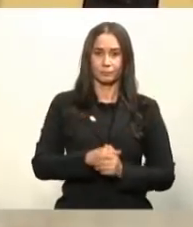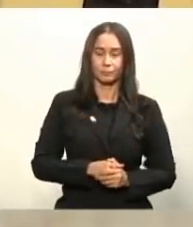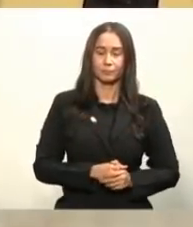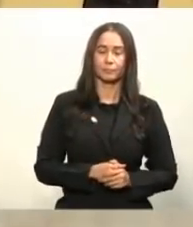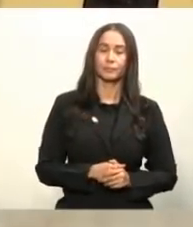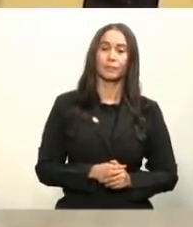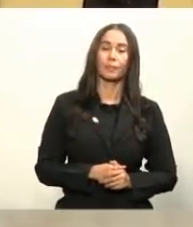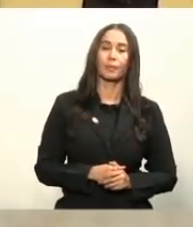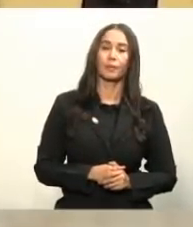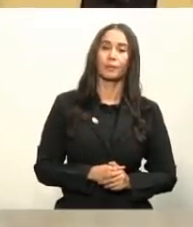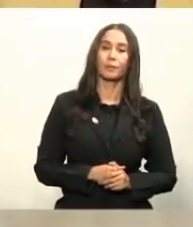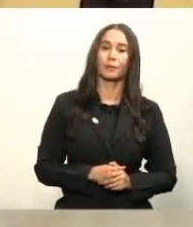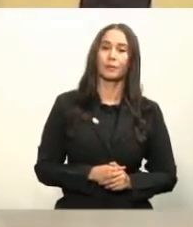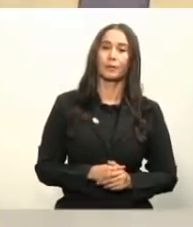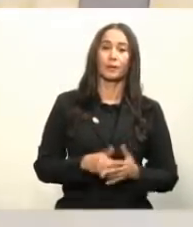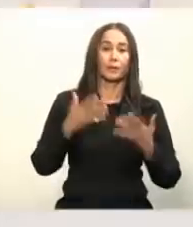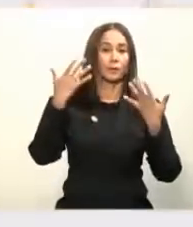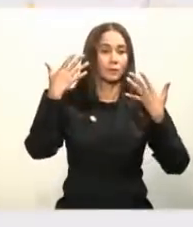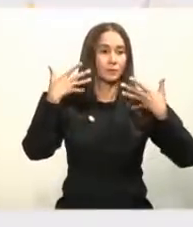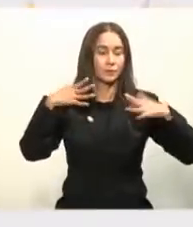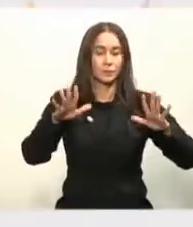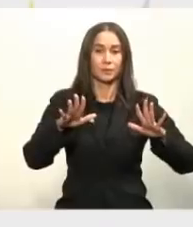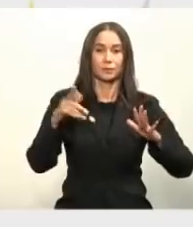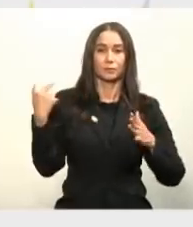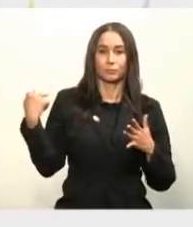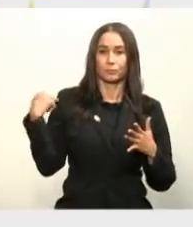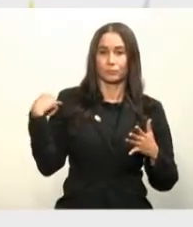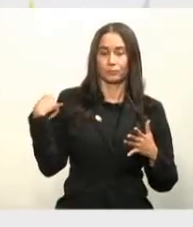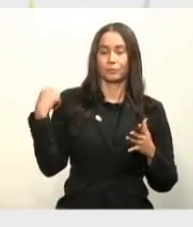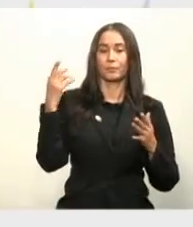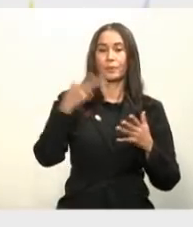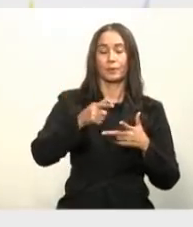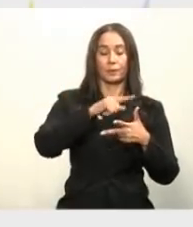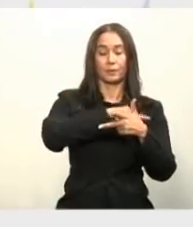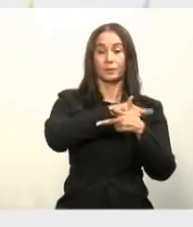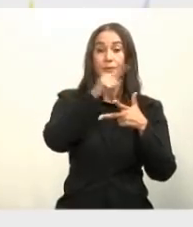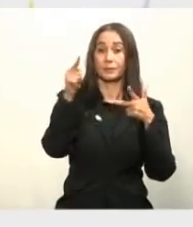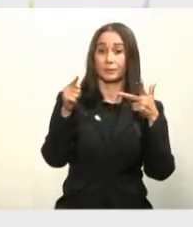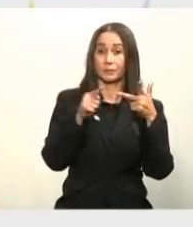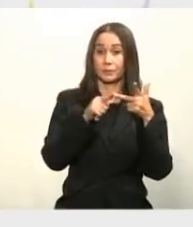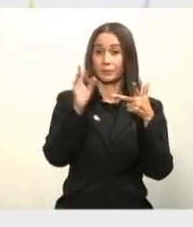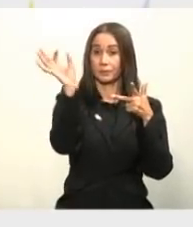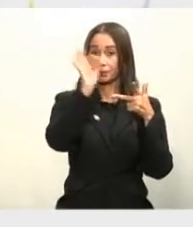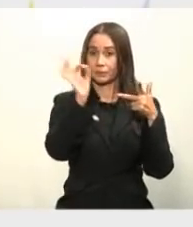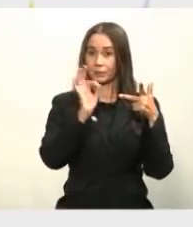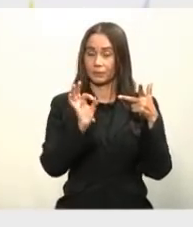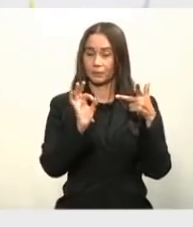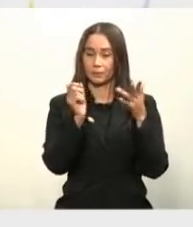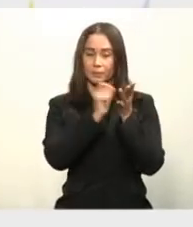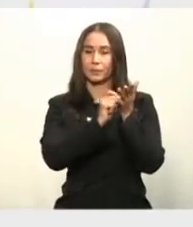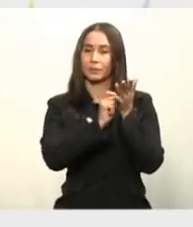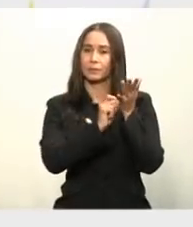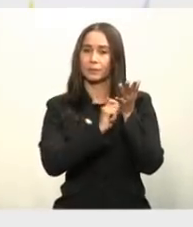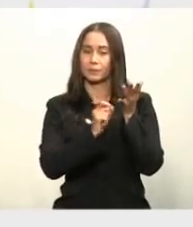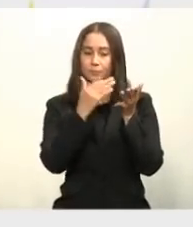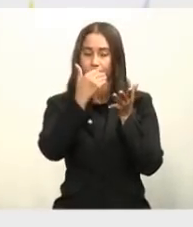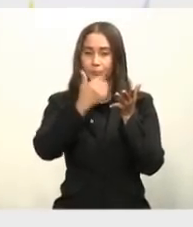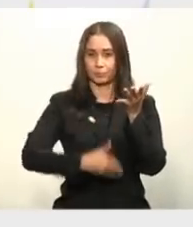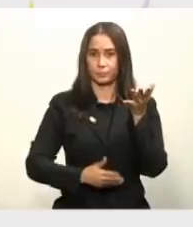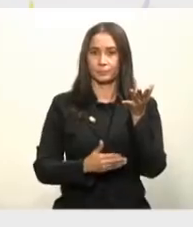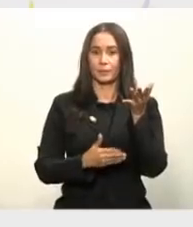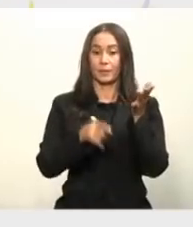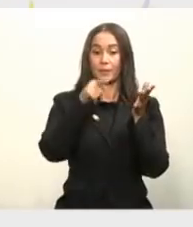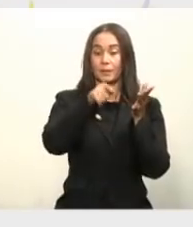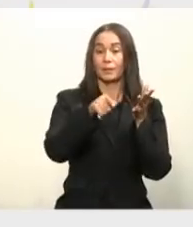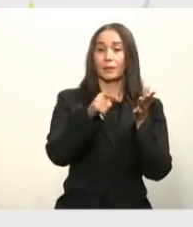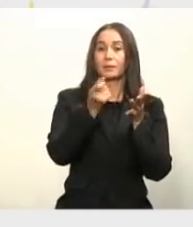le toque su fase, podrá tener tres formas de registrarse y, de esa